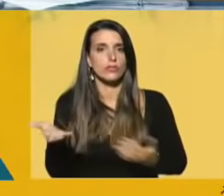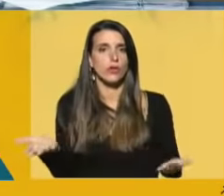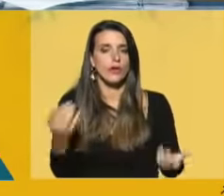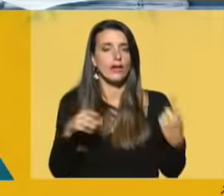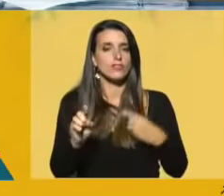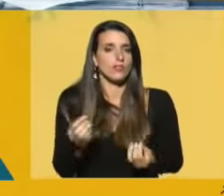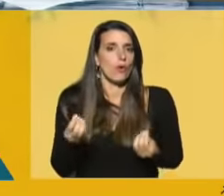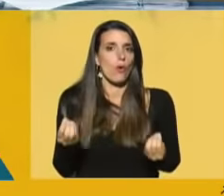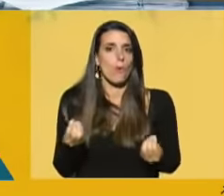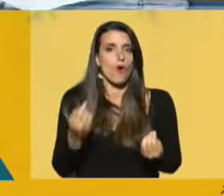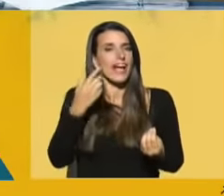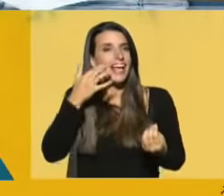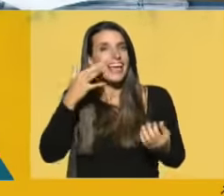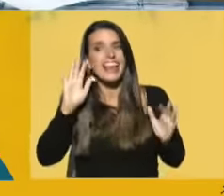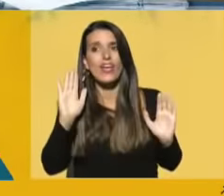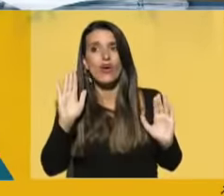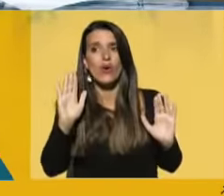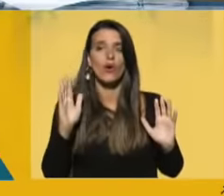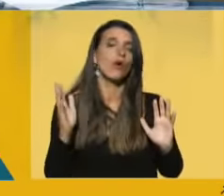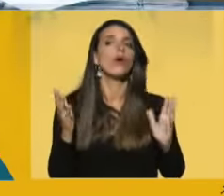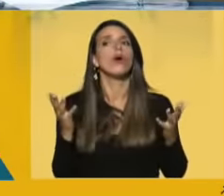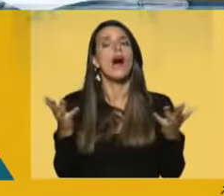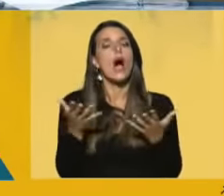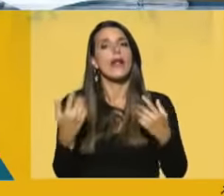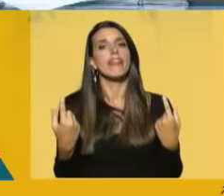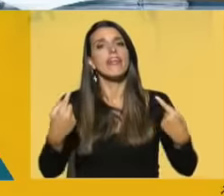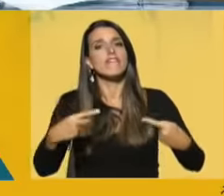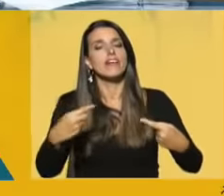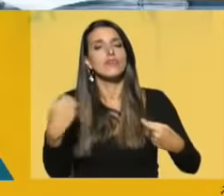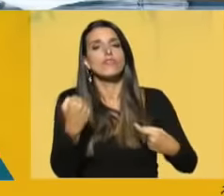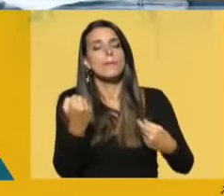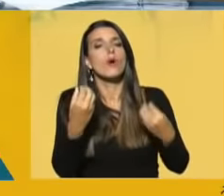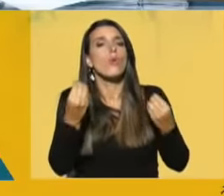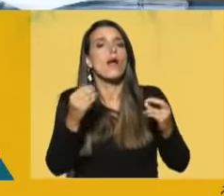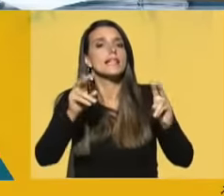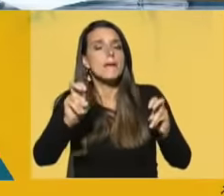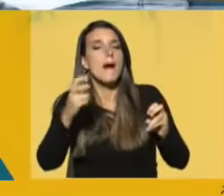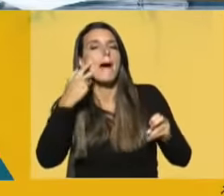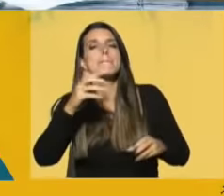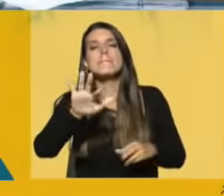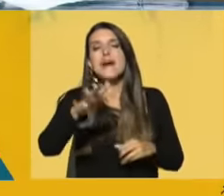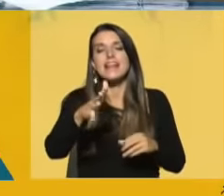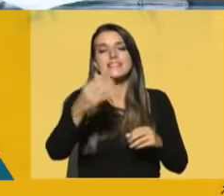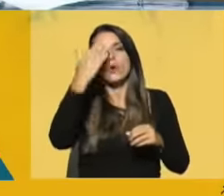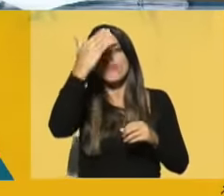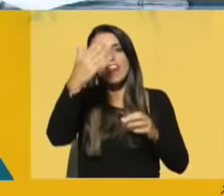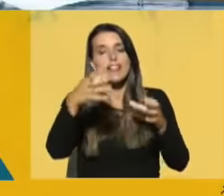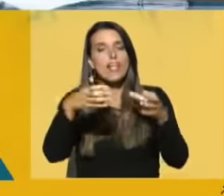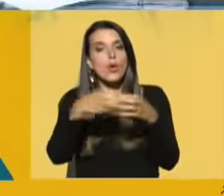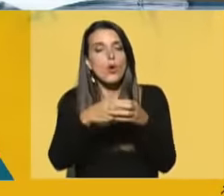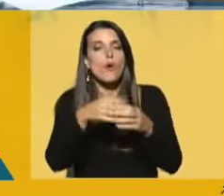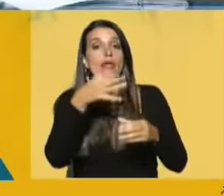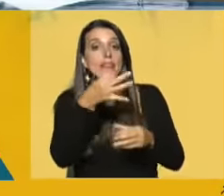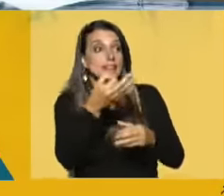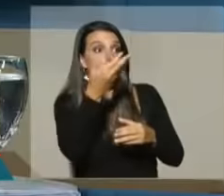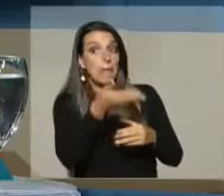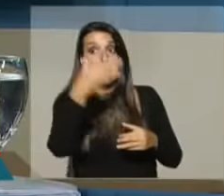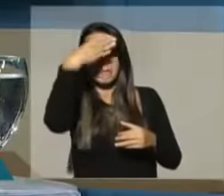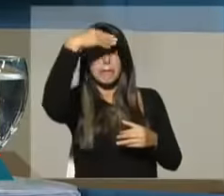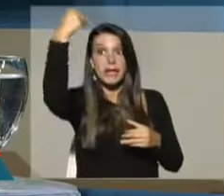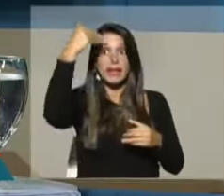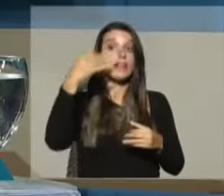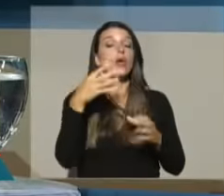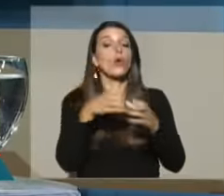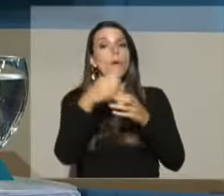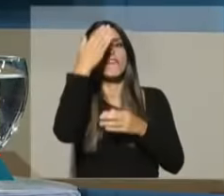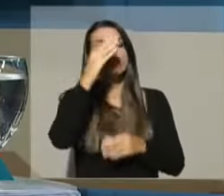Entonces, creo que acá el debate está centrado en lo siguiente. Parecería ser que para el Frente Amplio, por lo que dice el señor Miquelini, el